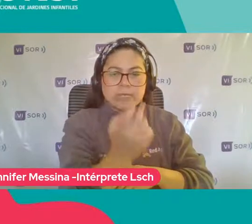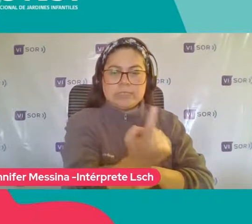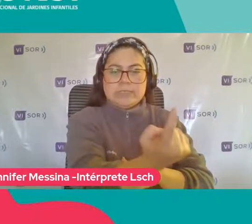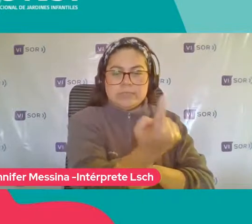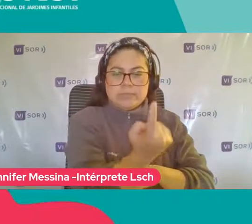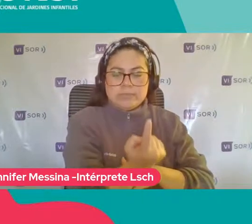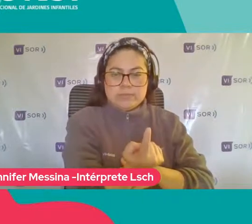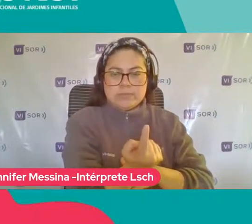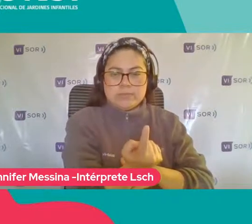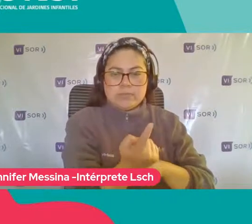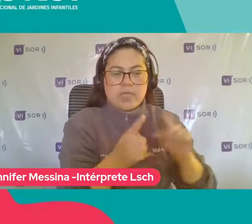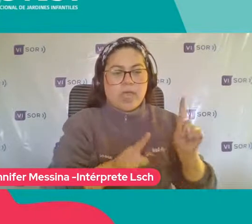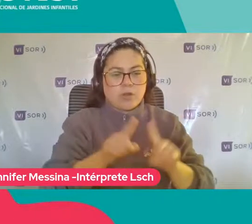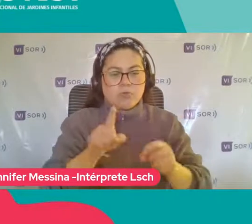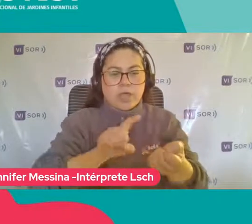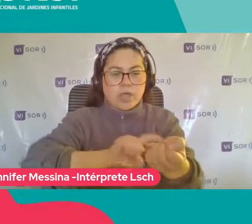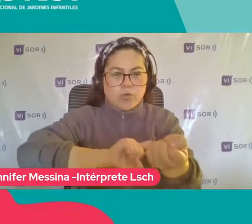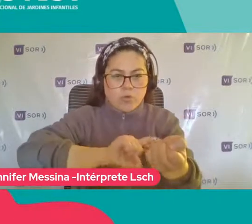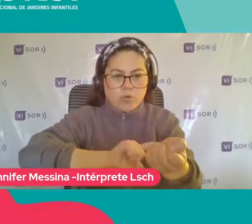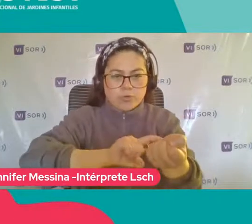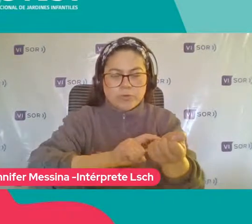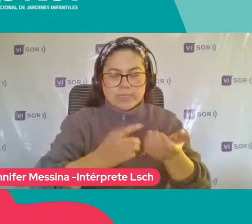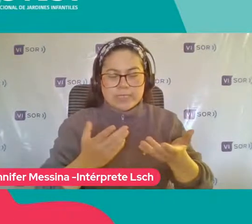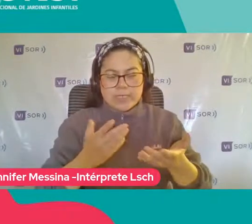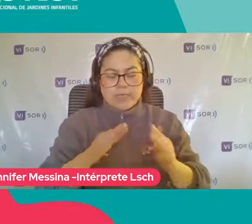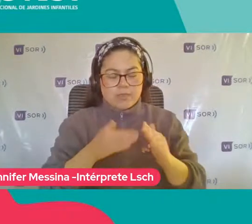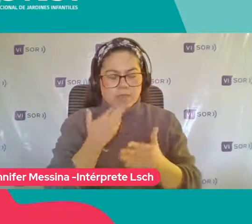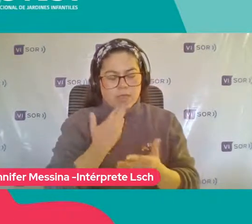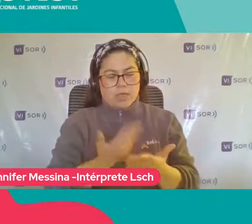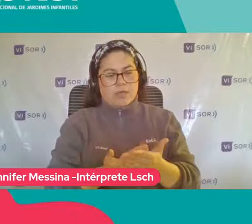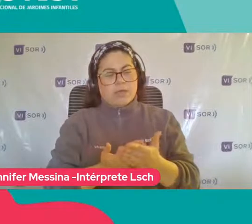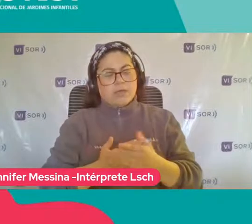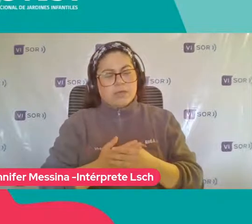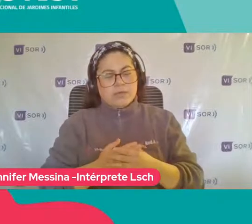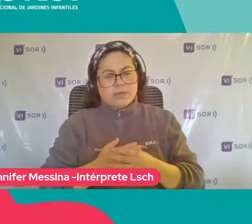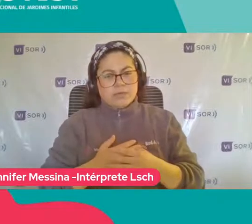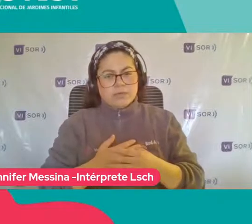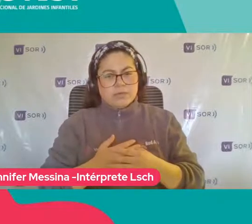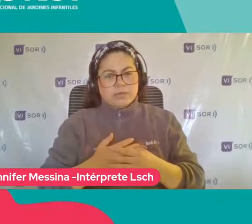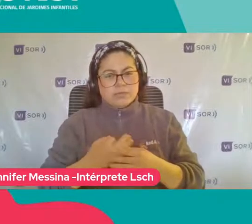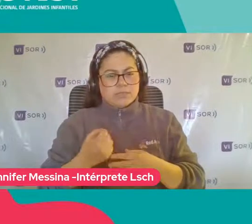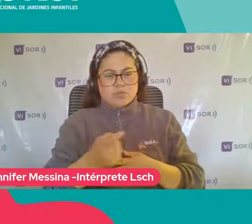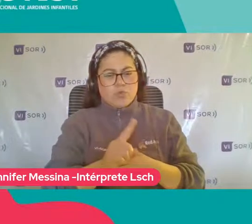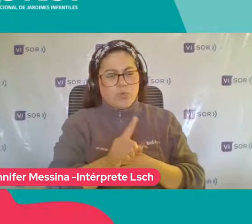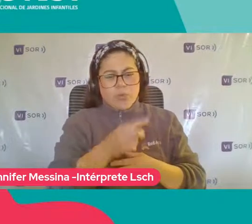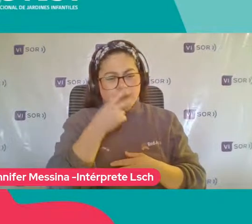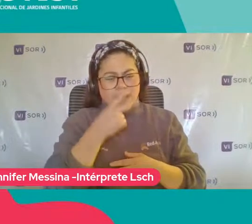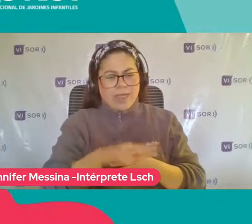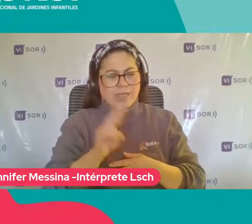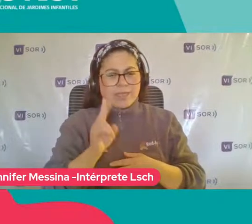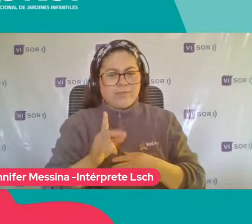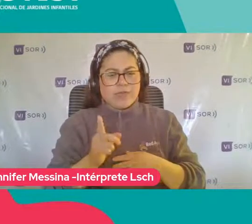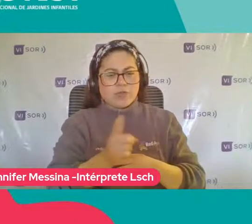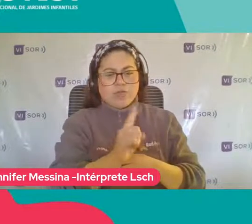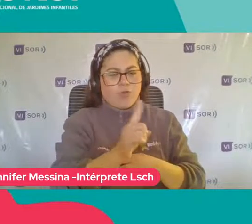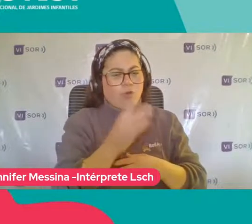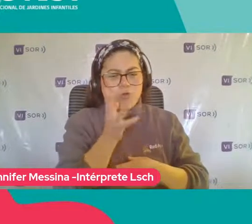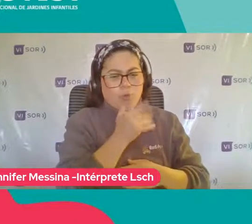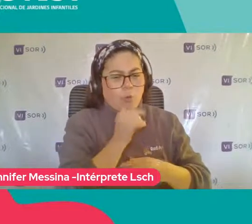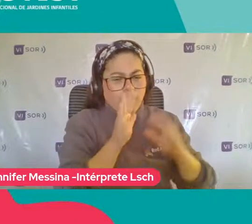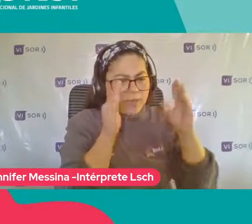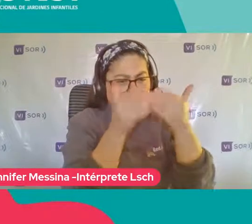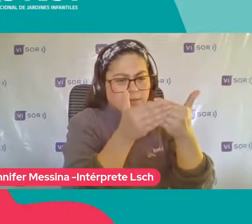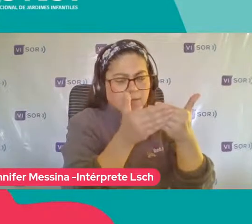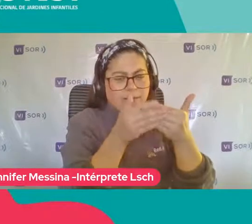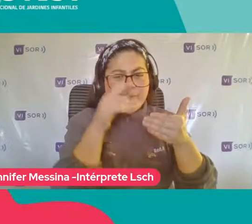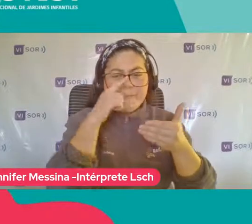Con algunas conductas Que uno impresiona A primera vista Dicen No, no hay que ver Es como que en realidad No Y la verdad Es que